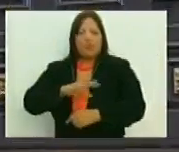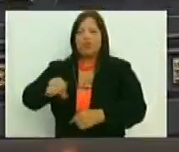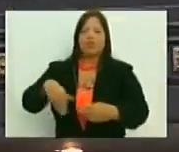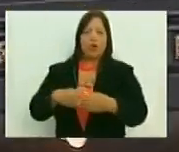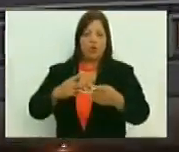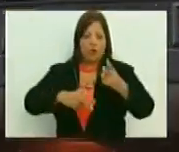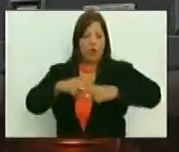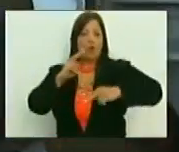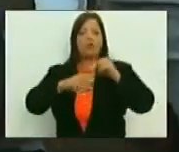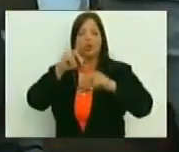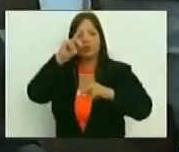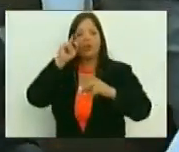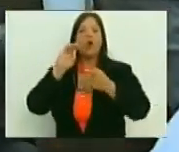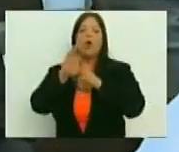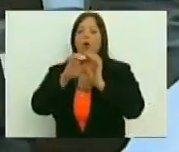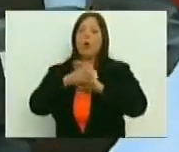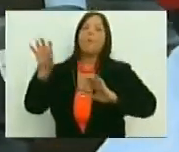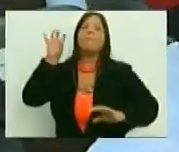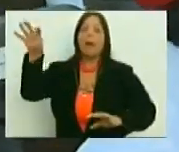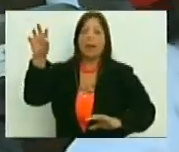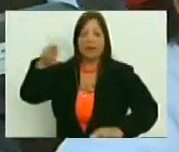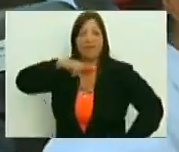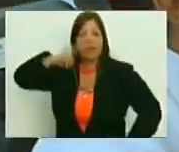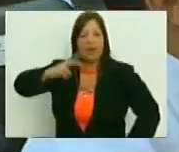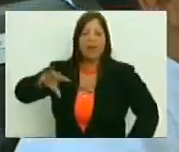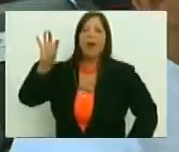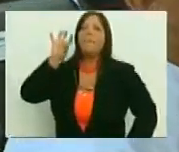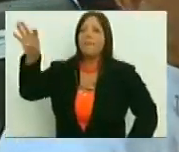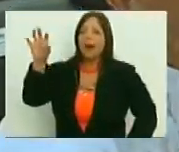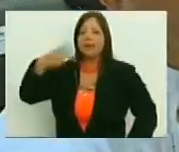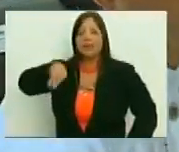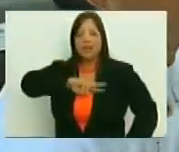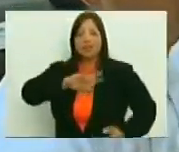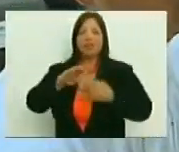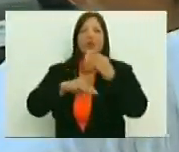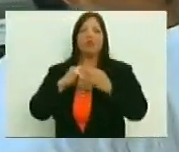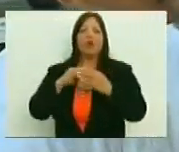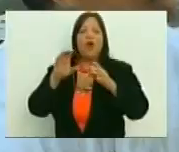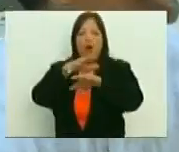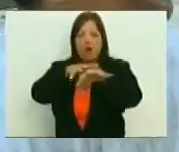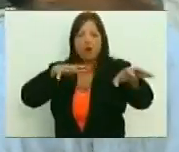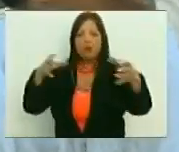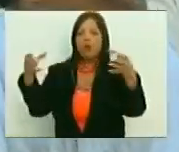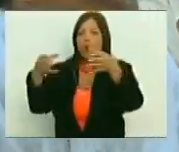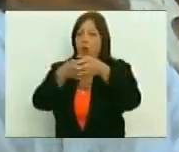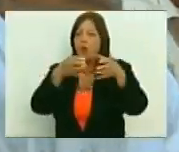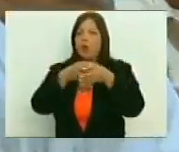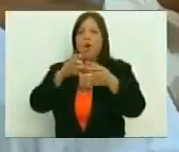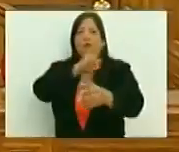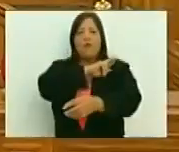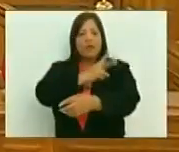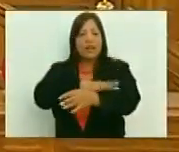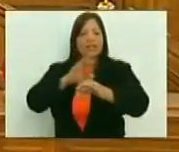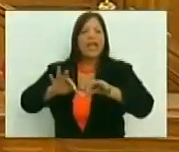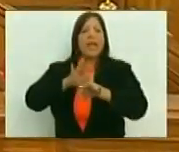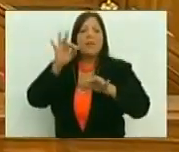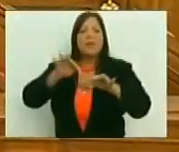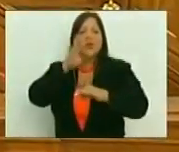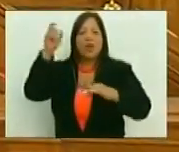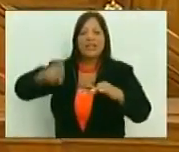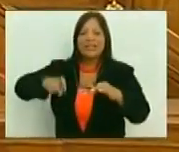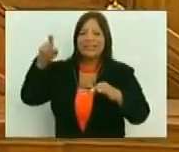en construirnos como patria, verdaderamente como una patria, como una nación, en colectivo, esa fortaleza espiritual que